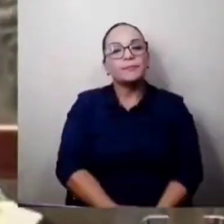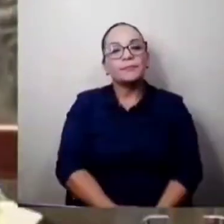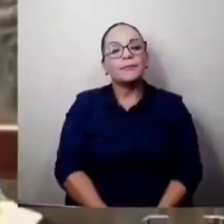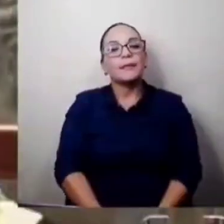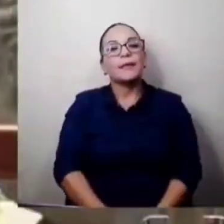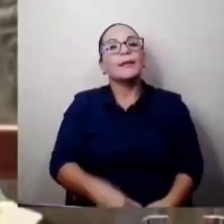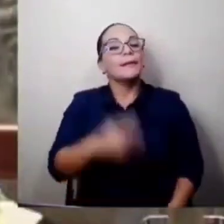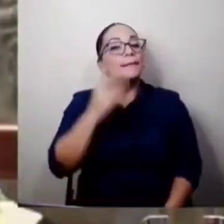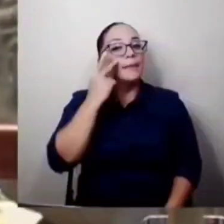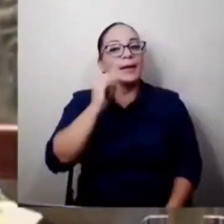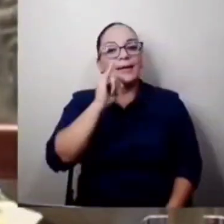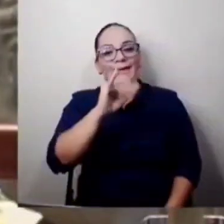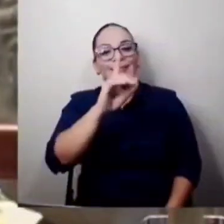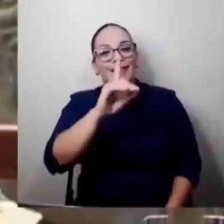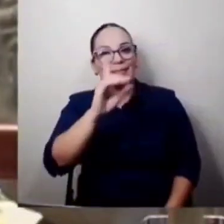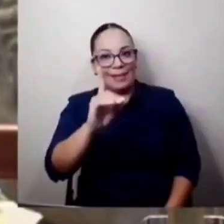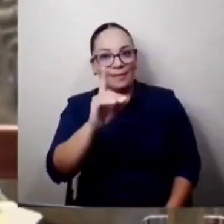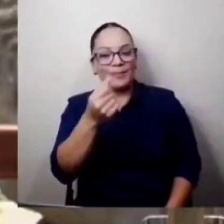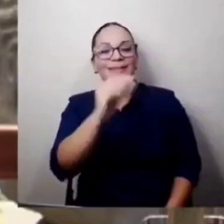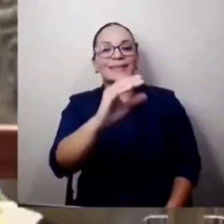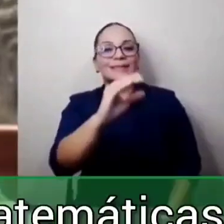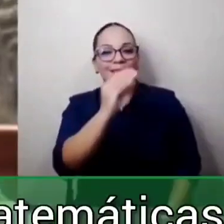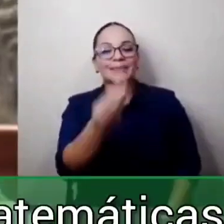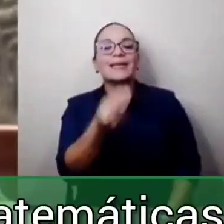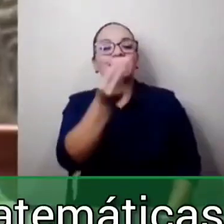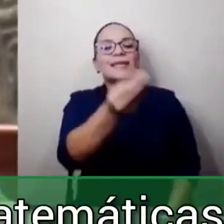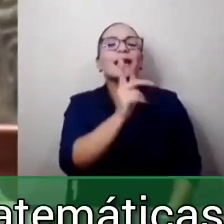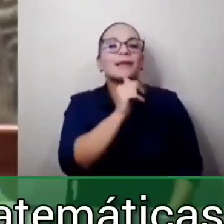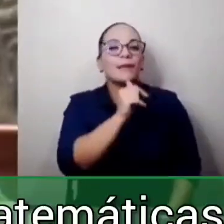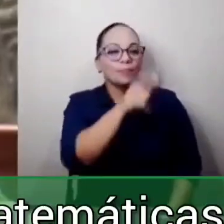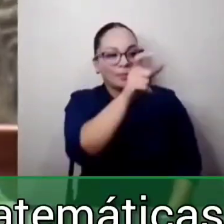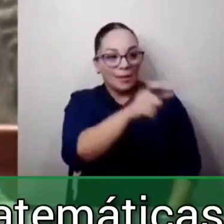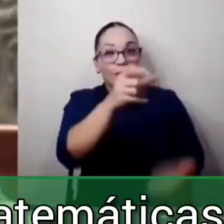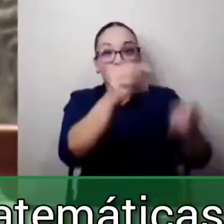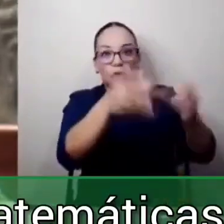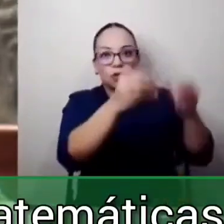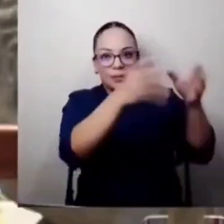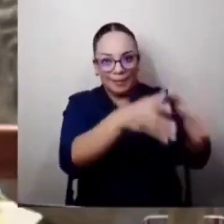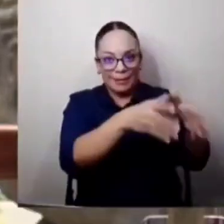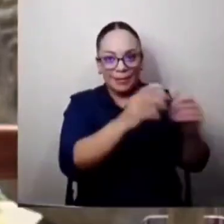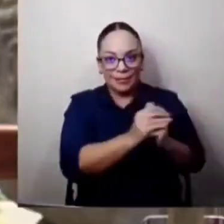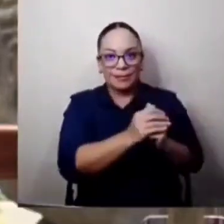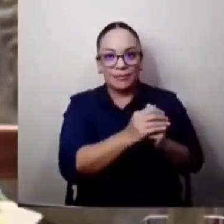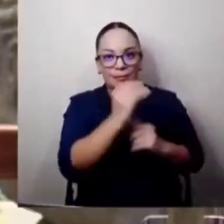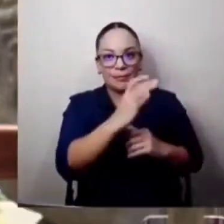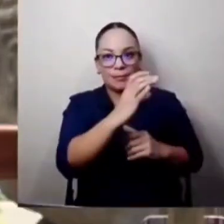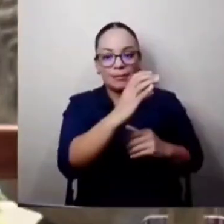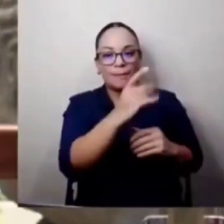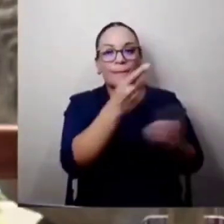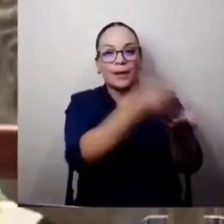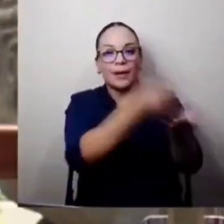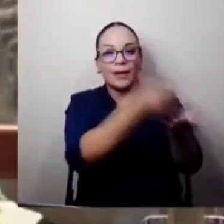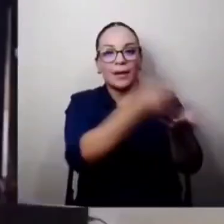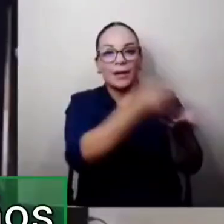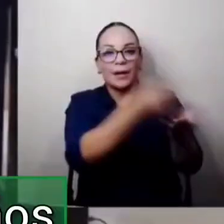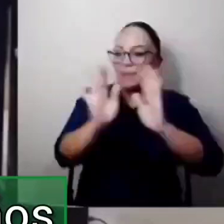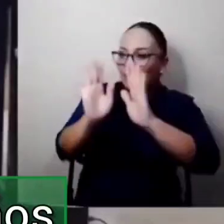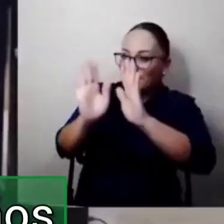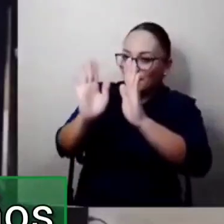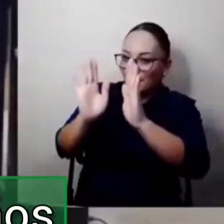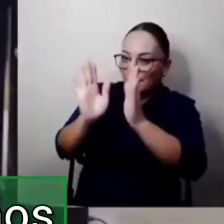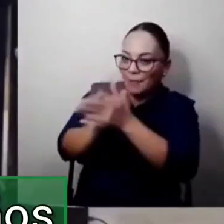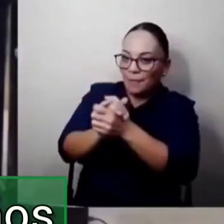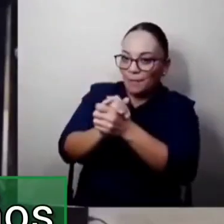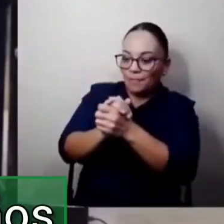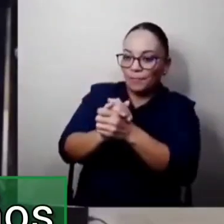un incentivo que se da a los docentes para que de ahí ellos puedan adquirir… No, pero vamos a ver, lo que hubo fue, se les daba